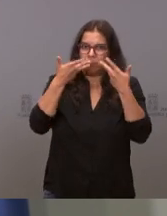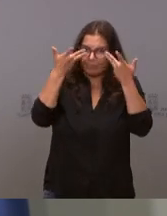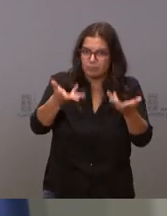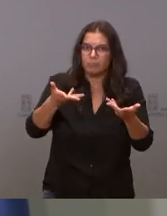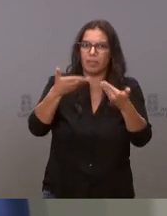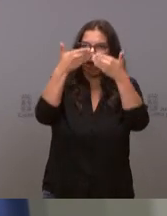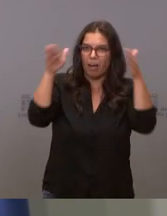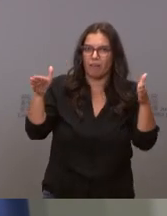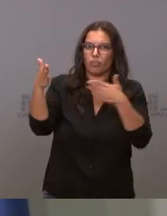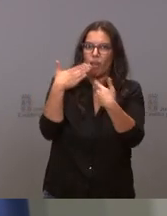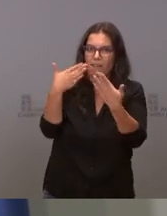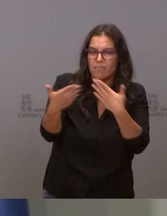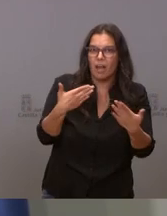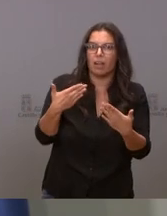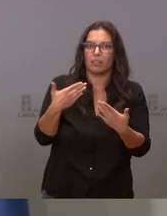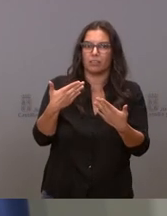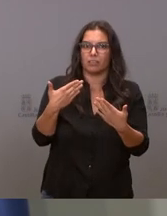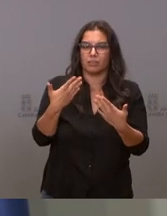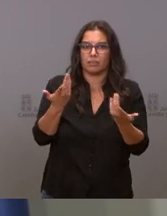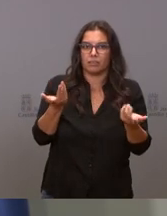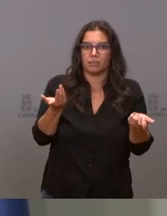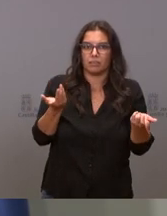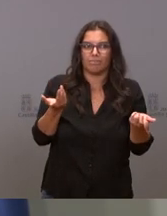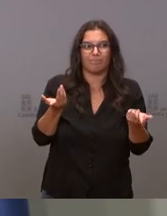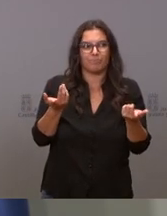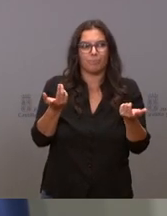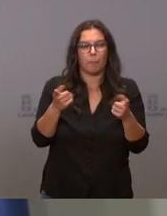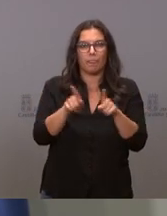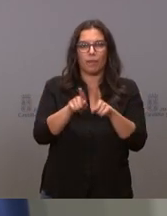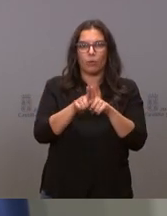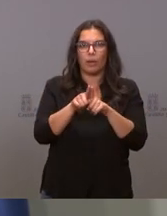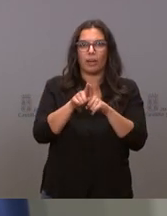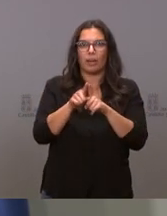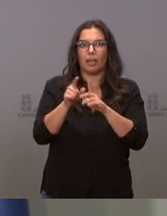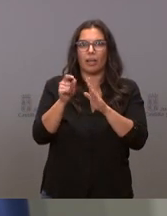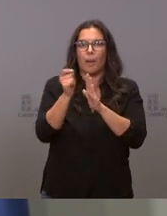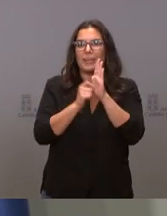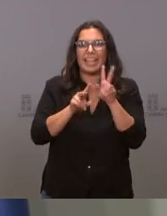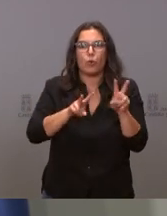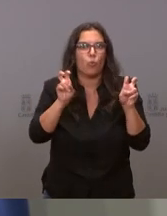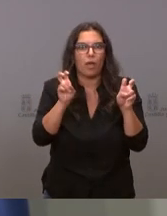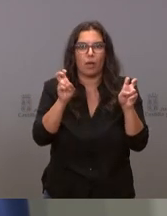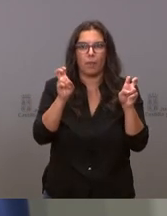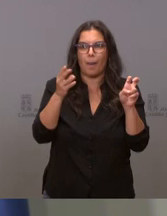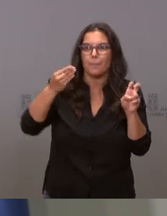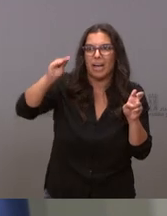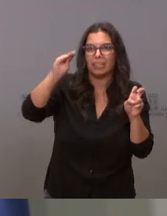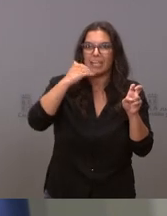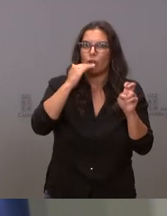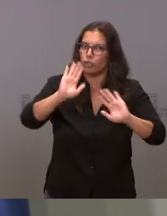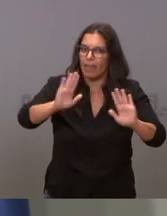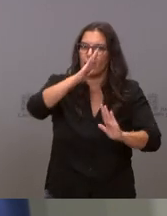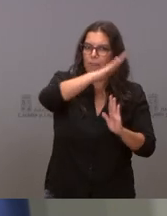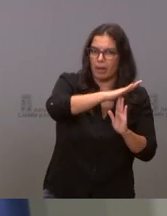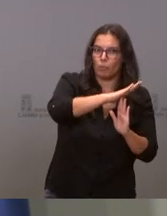ustedes y estamos dispuestos a no tomar una medida nueva más hasta que usted se